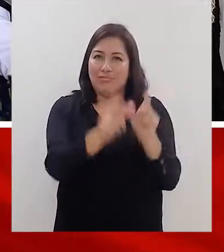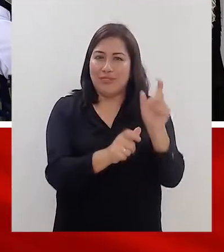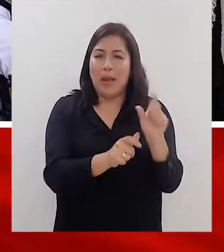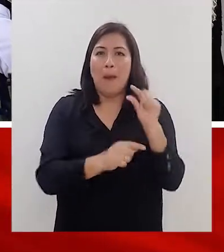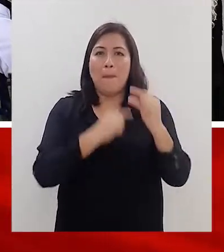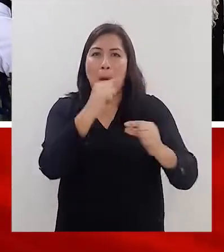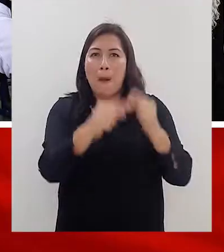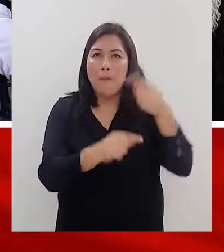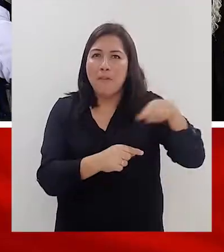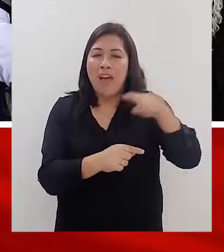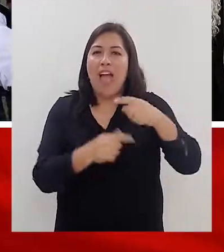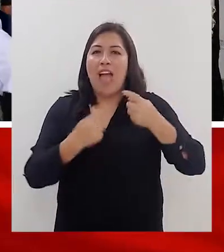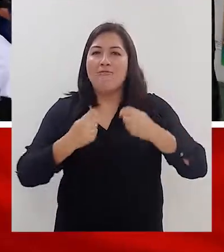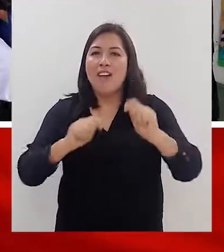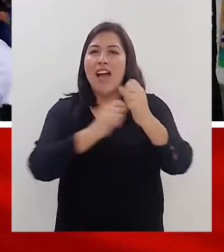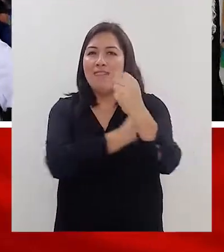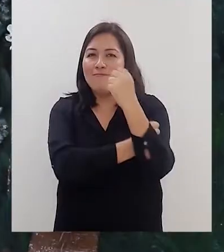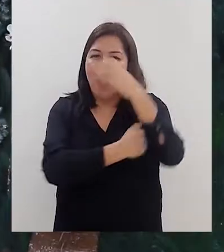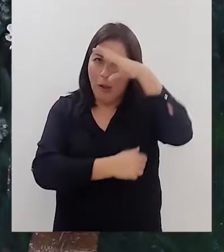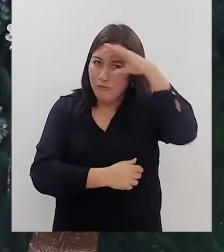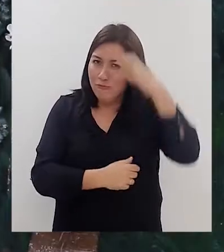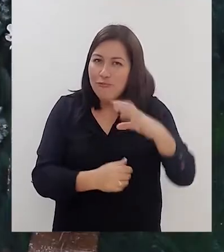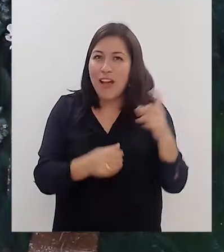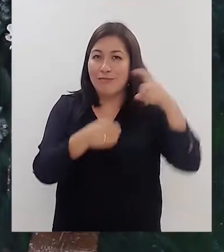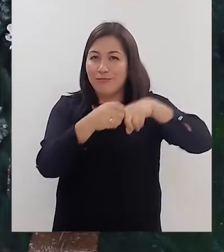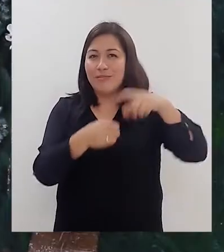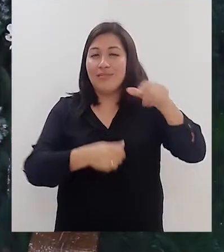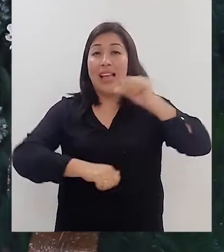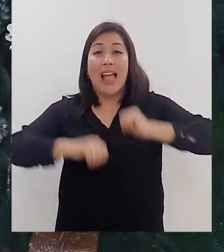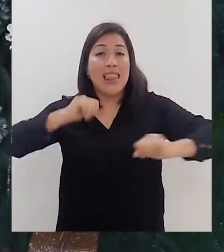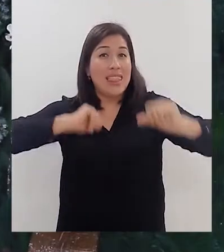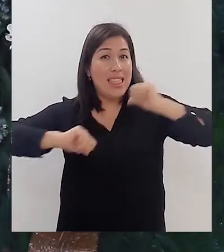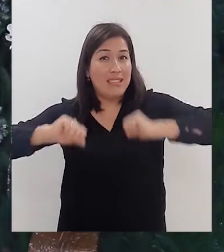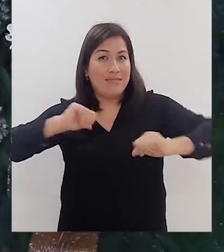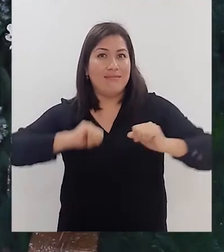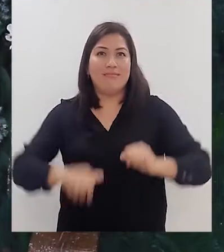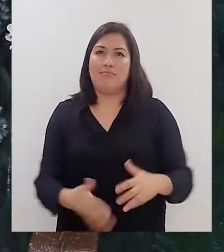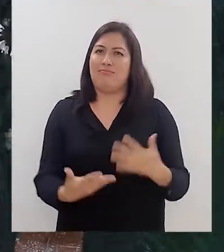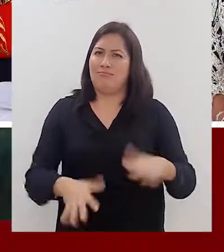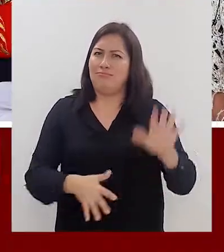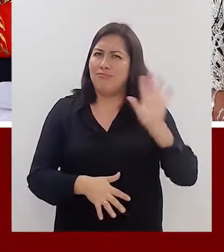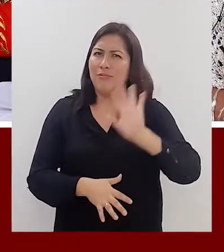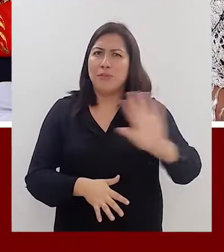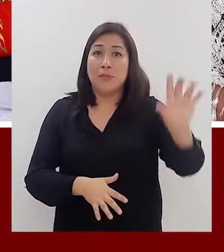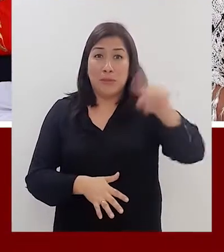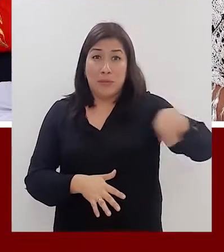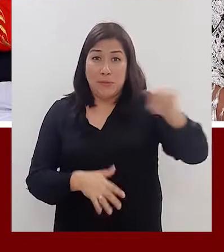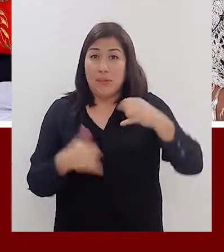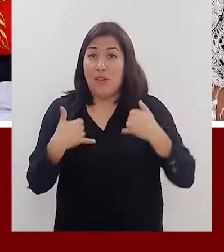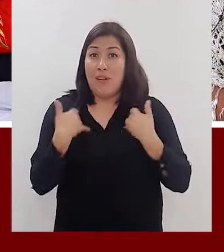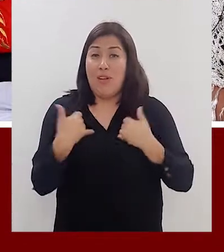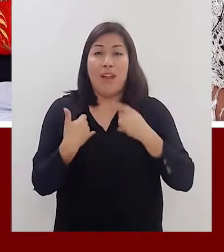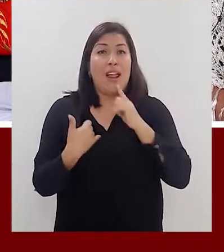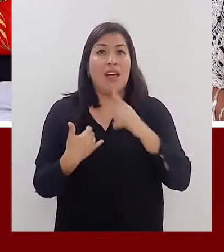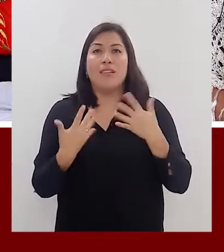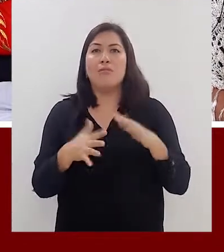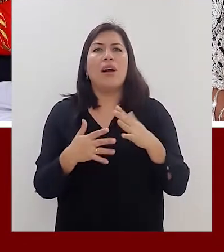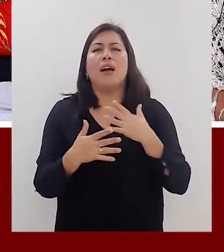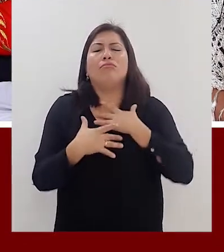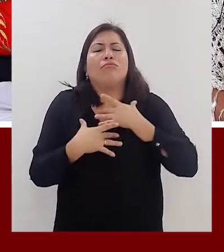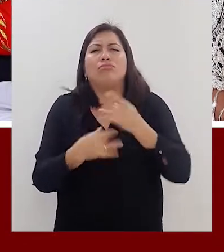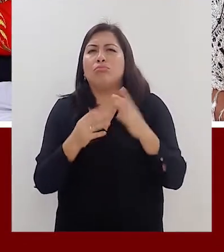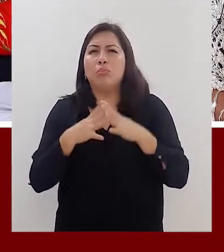van saliendo y poco a poco se van esforzando para él el teatro es su vida, para él el teatro